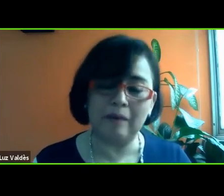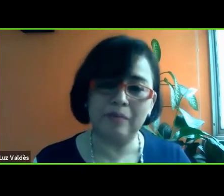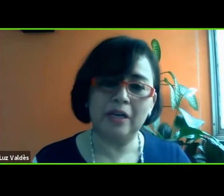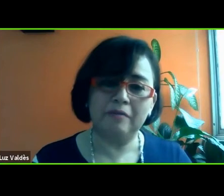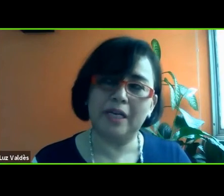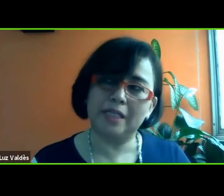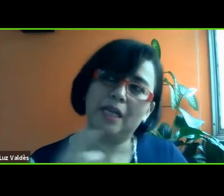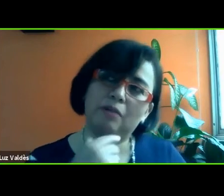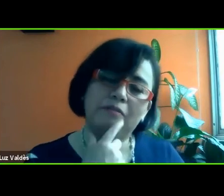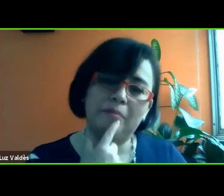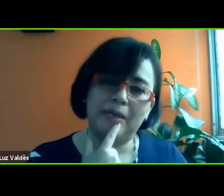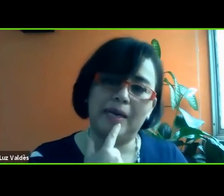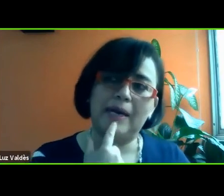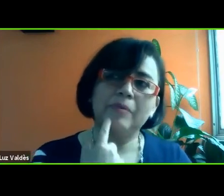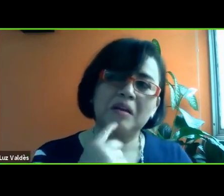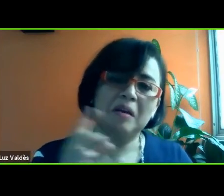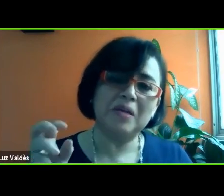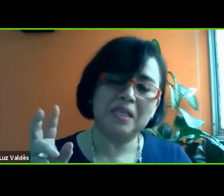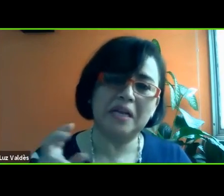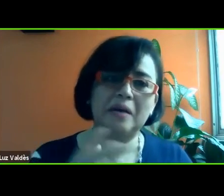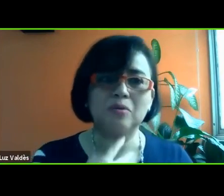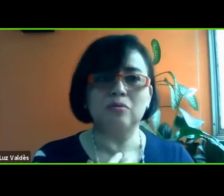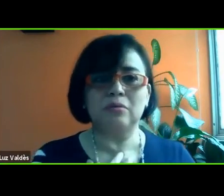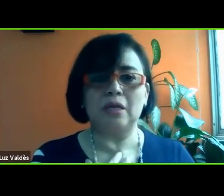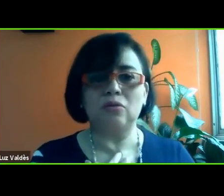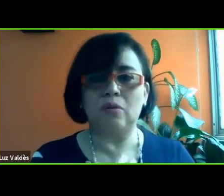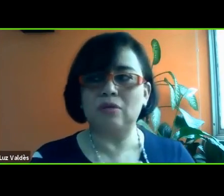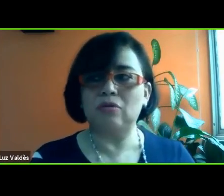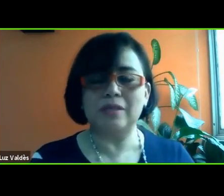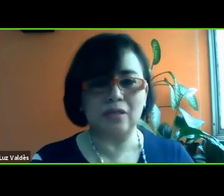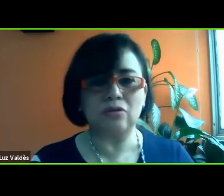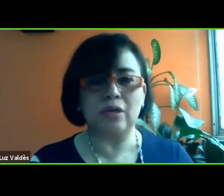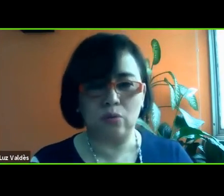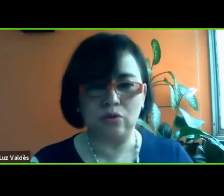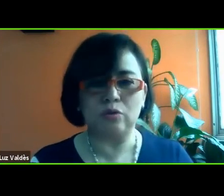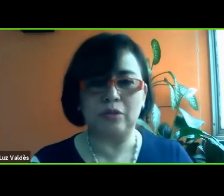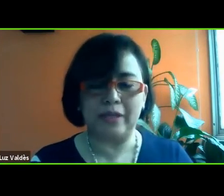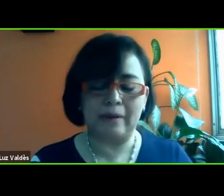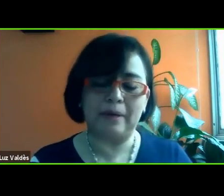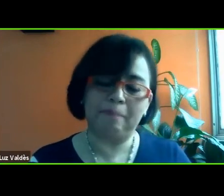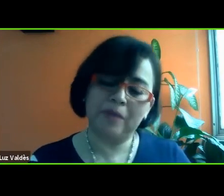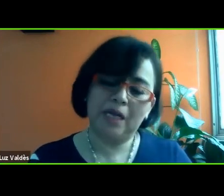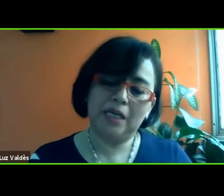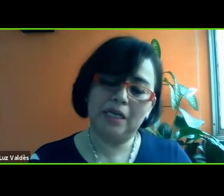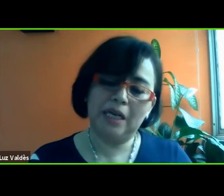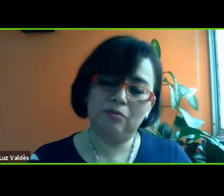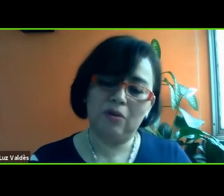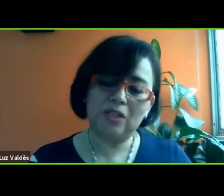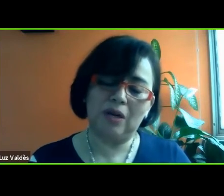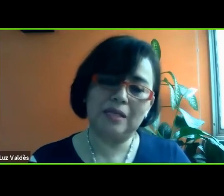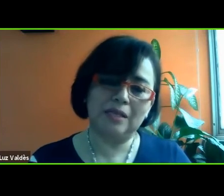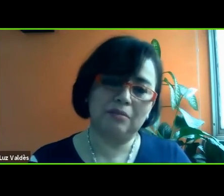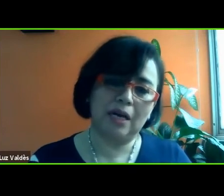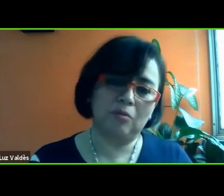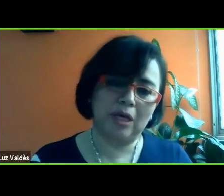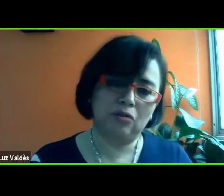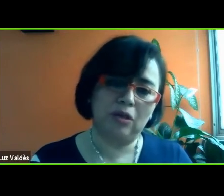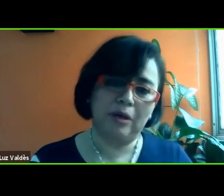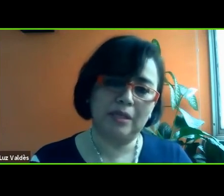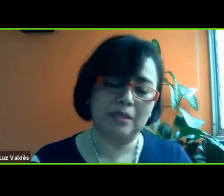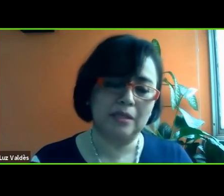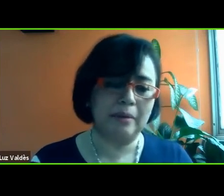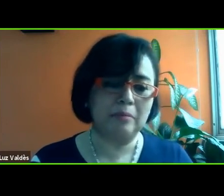familia. Fíjate, esa era una familia que pensaríamos un tanto cuanto de escasos recursos vulnerable. Y en una ocasión lancé una